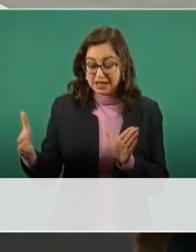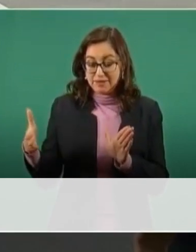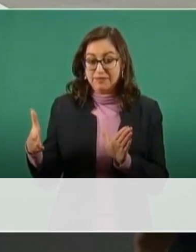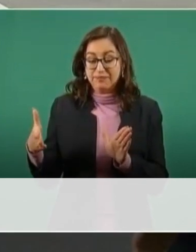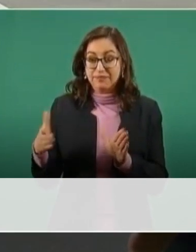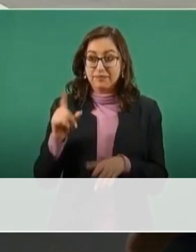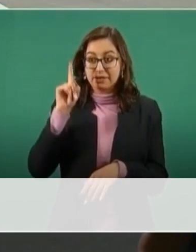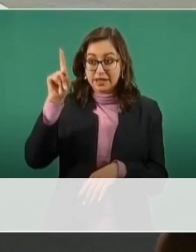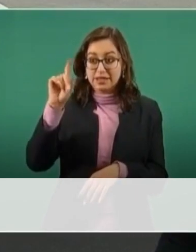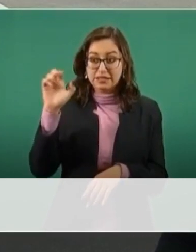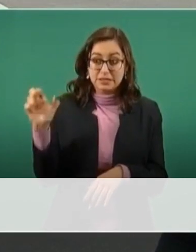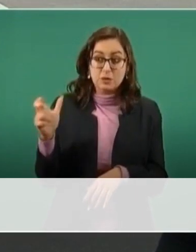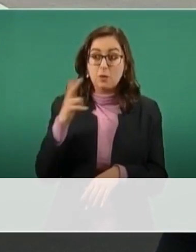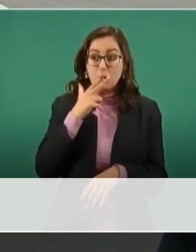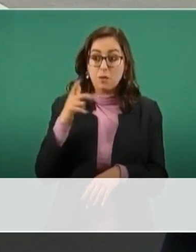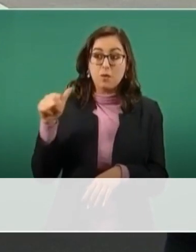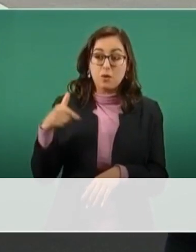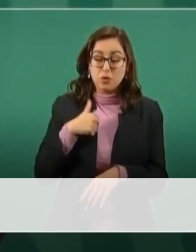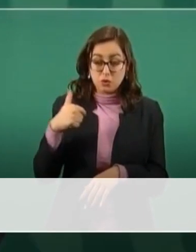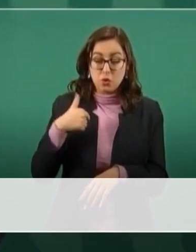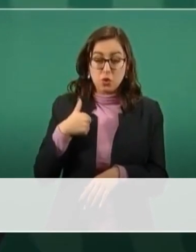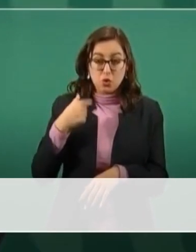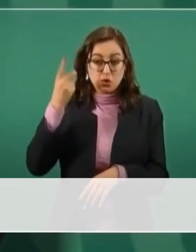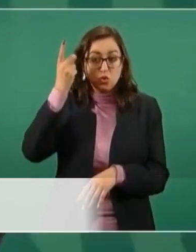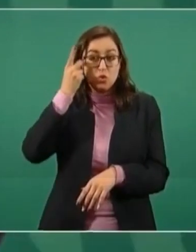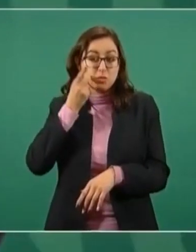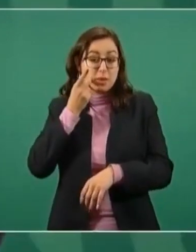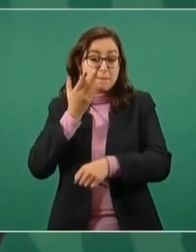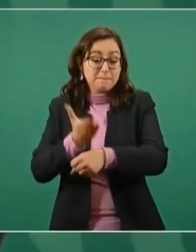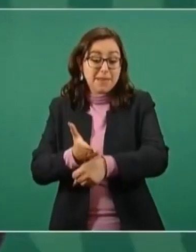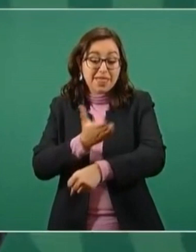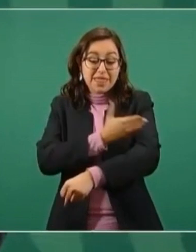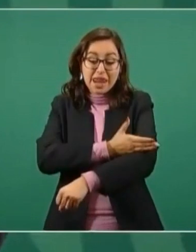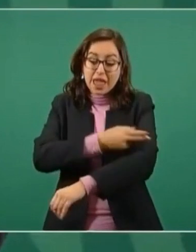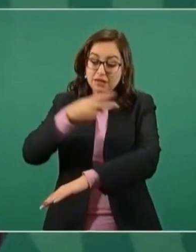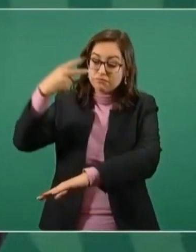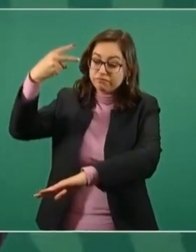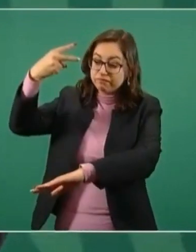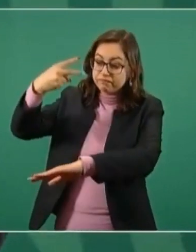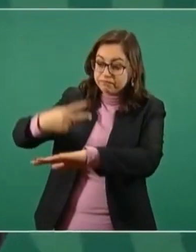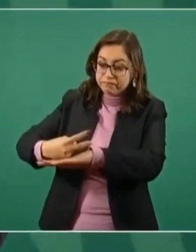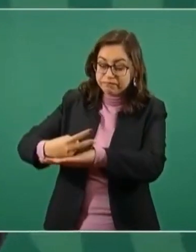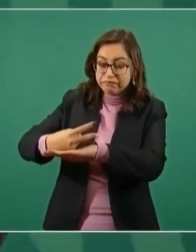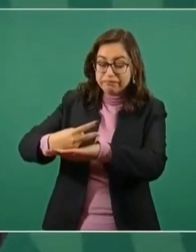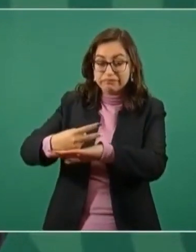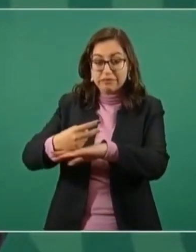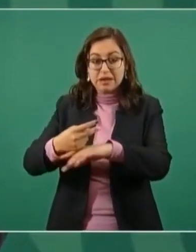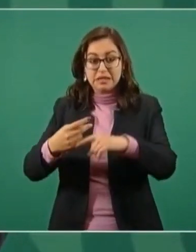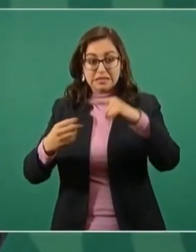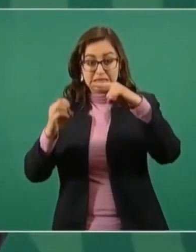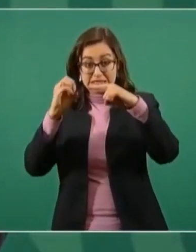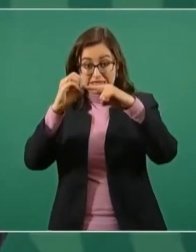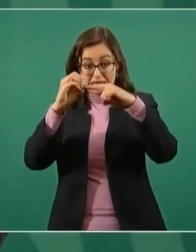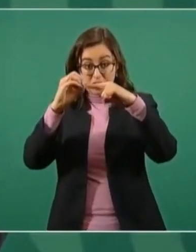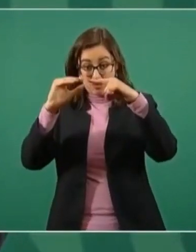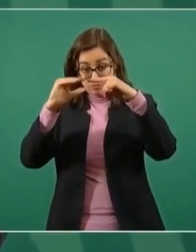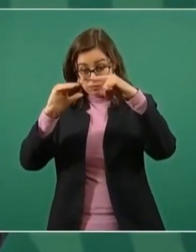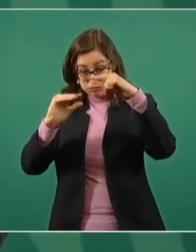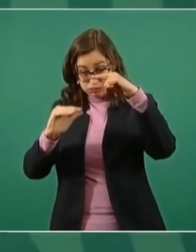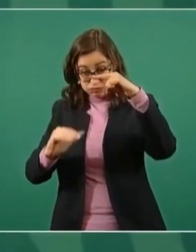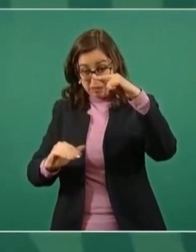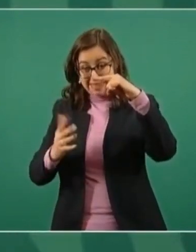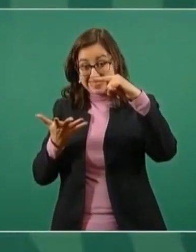¿Sabes qué nos pasó allá? De que estaba 10 bajo cero,